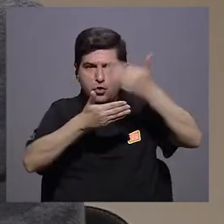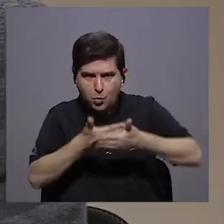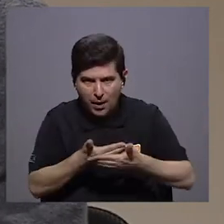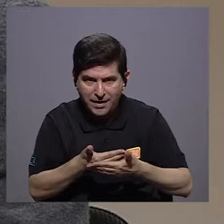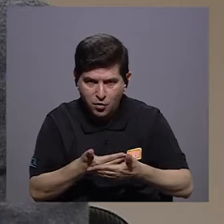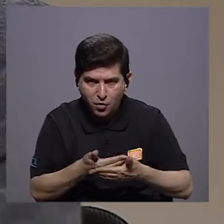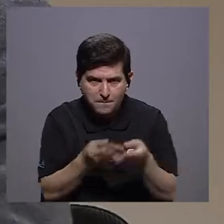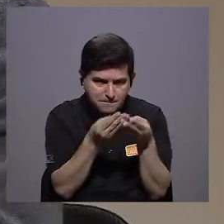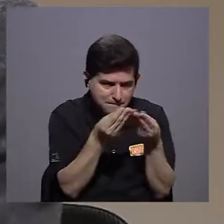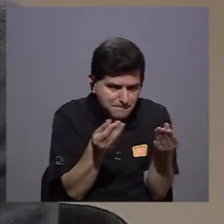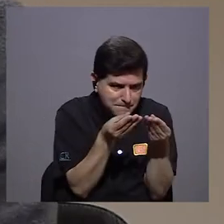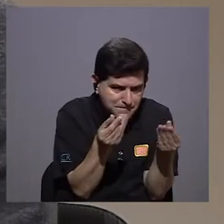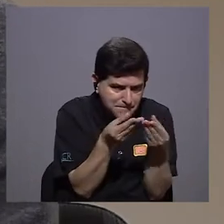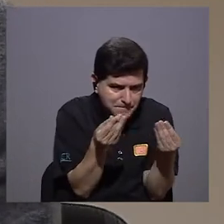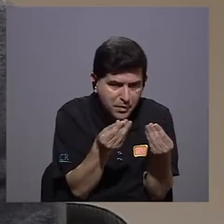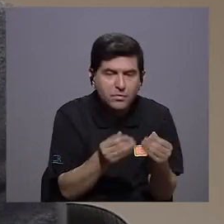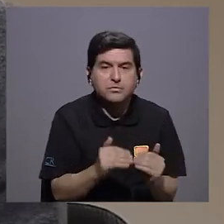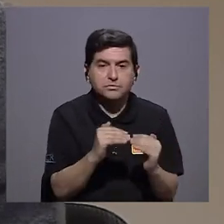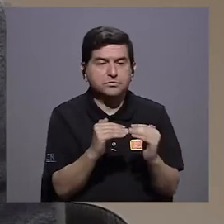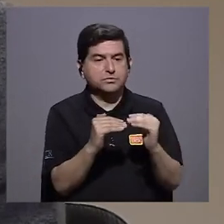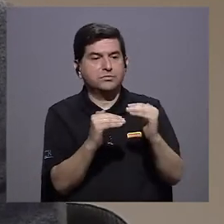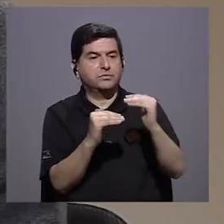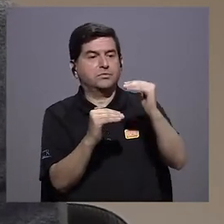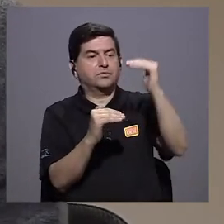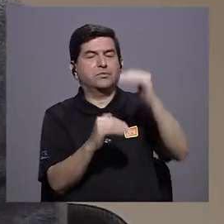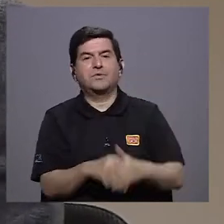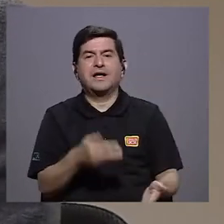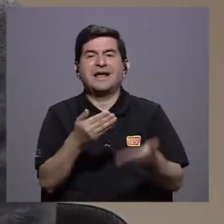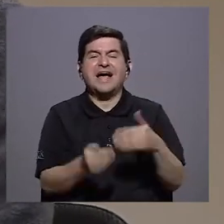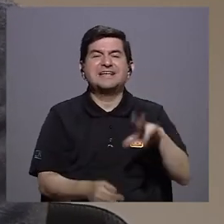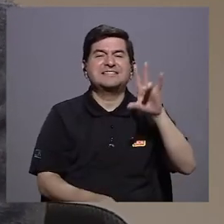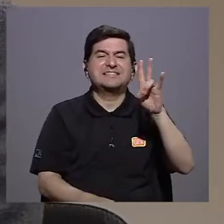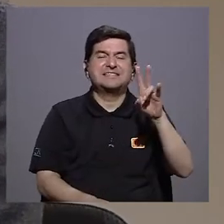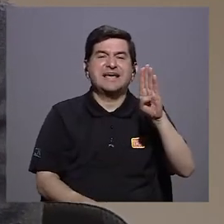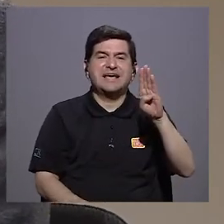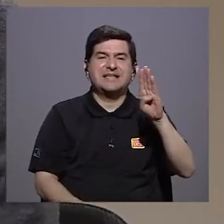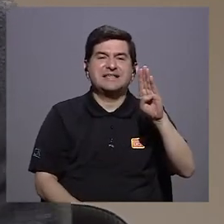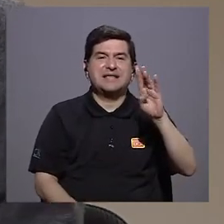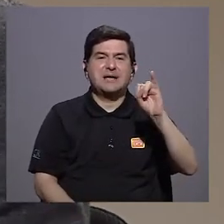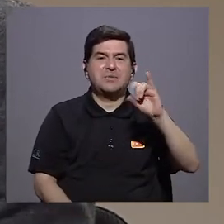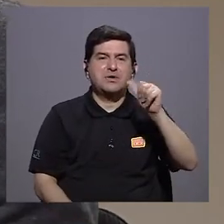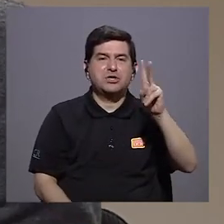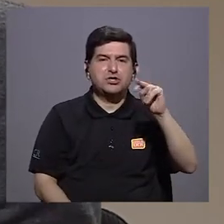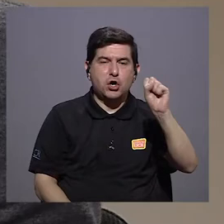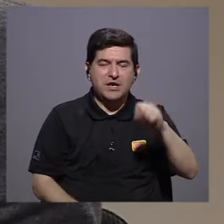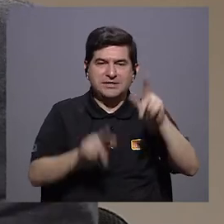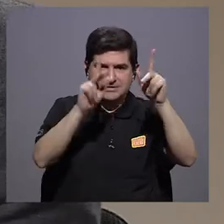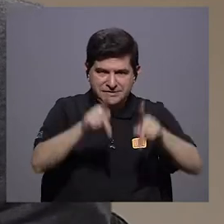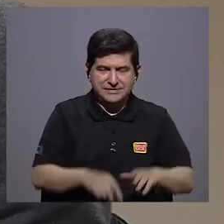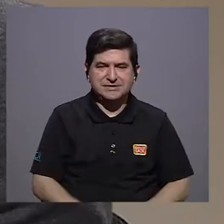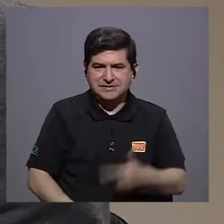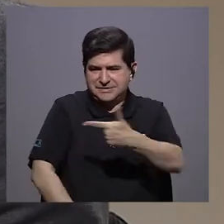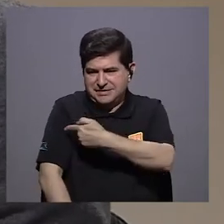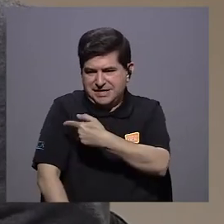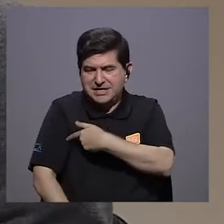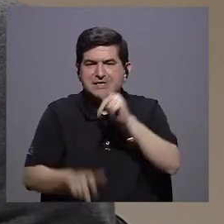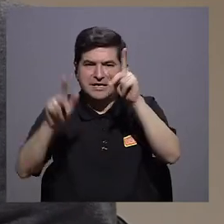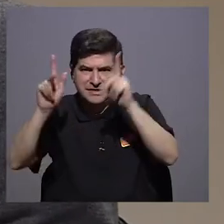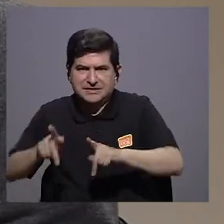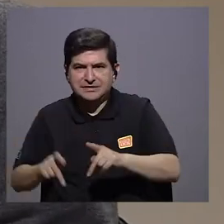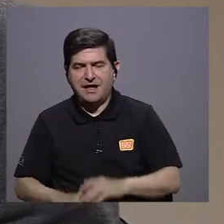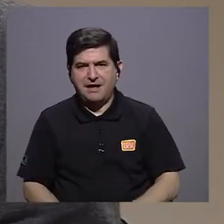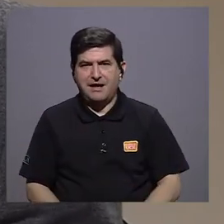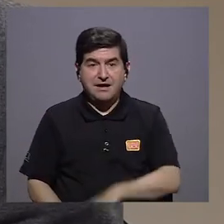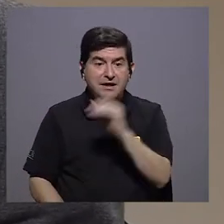Después es producirla en una escala de 8, casi 7 billones de personas, ¿verdad? Inyectar a la mayoría de gente